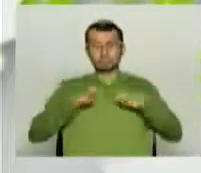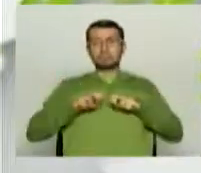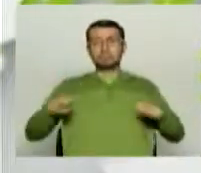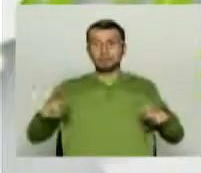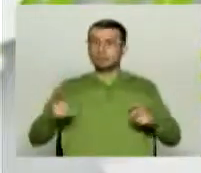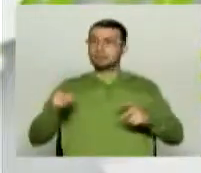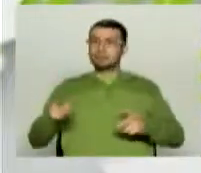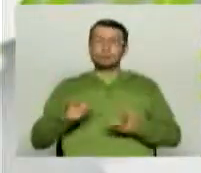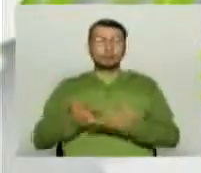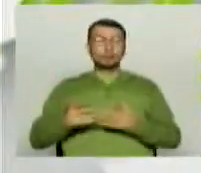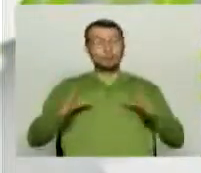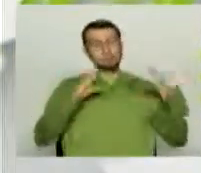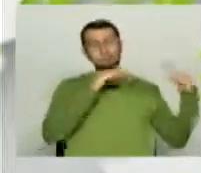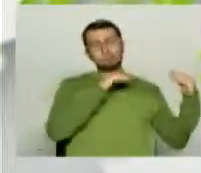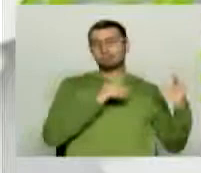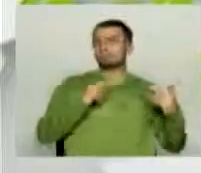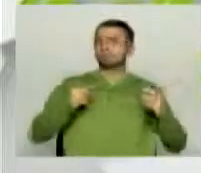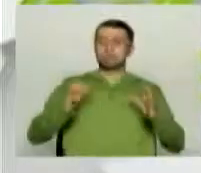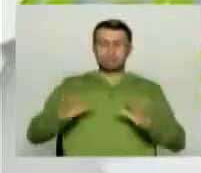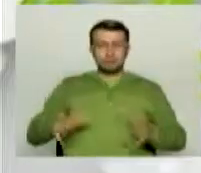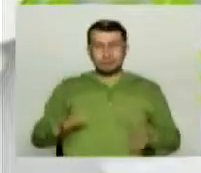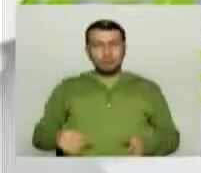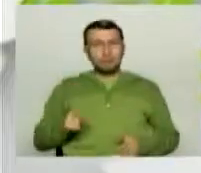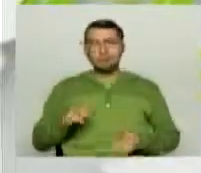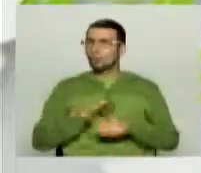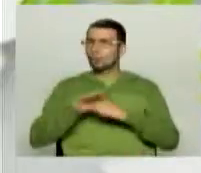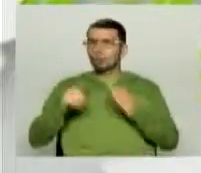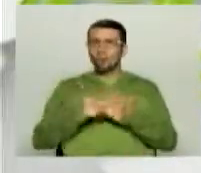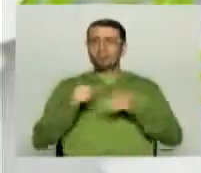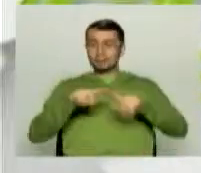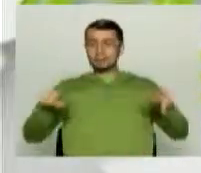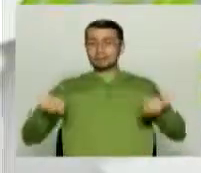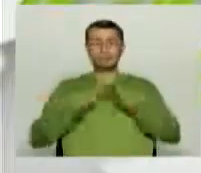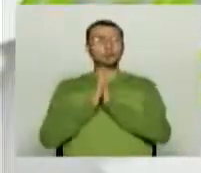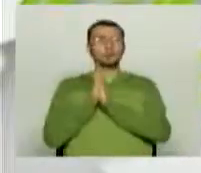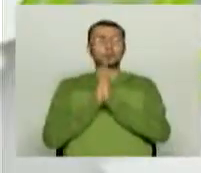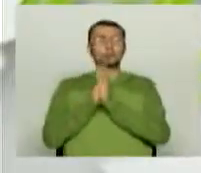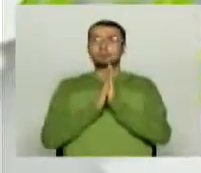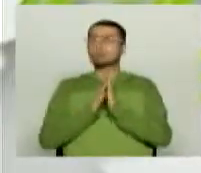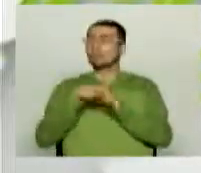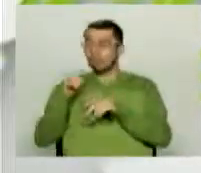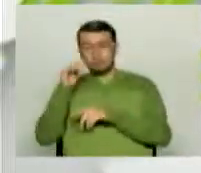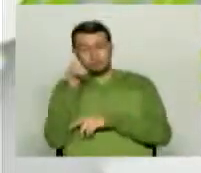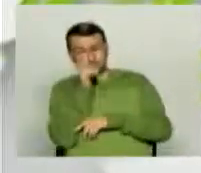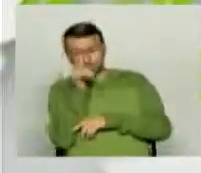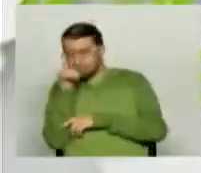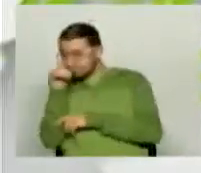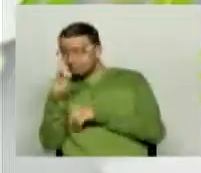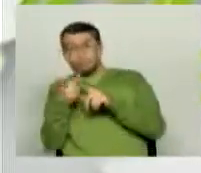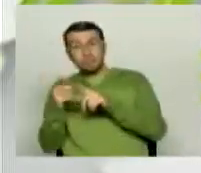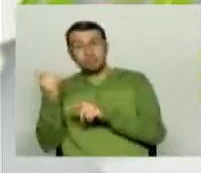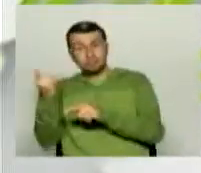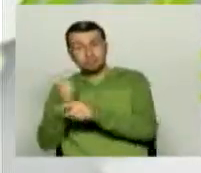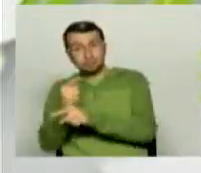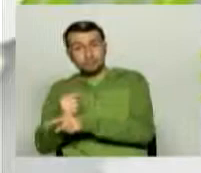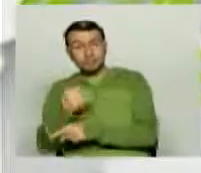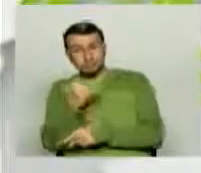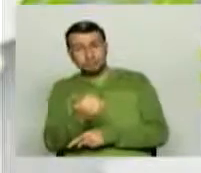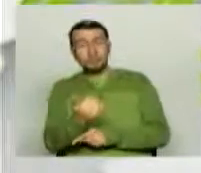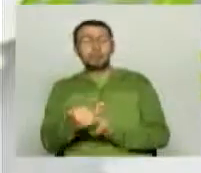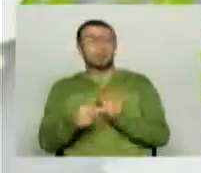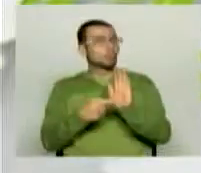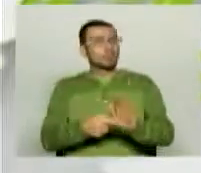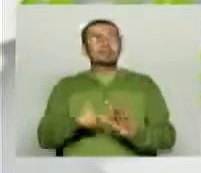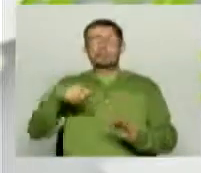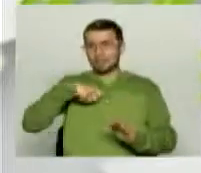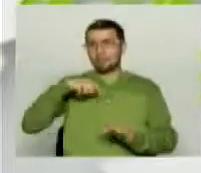con armadoncitos, con balones, o la decoración muy importante, como que ya hemos, de hecho, mostrado algunas de páginas de eso que se ha presentado. Y